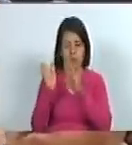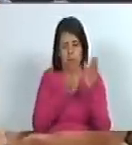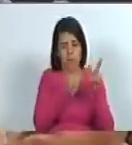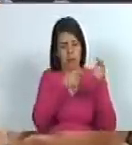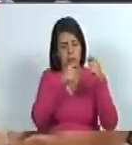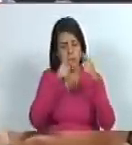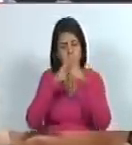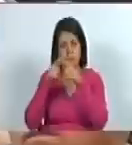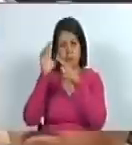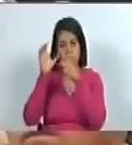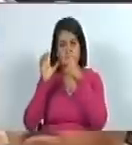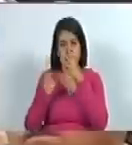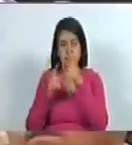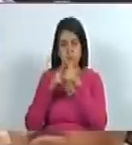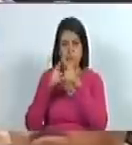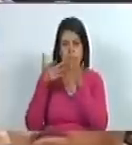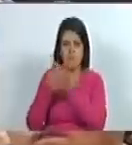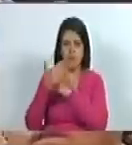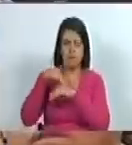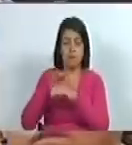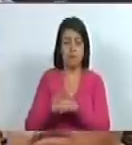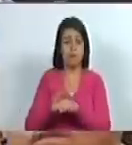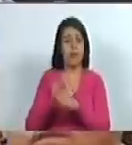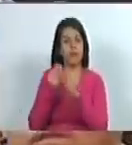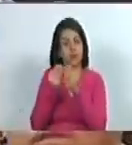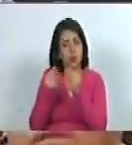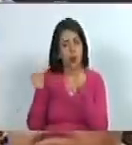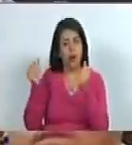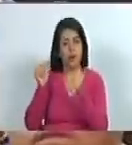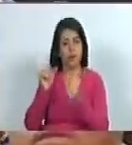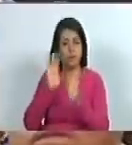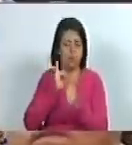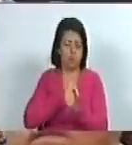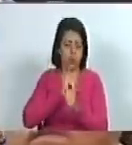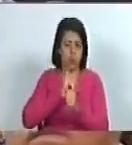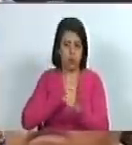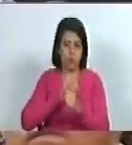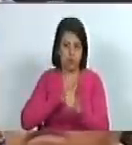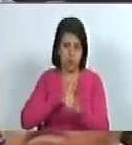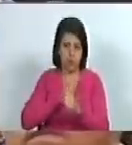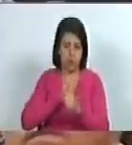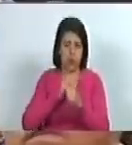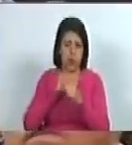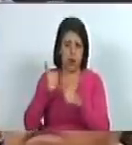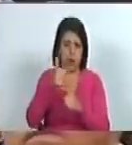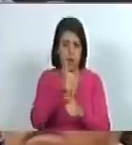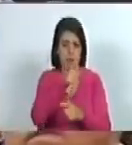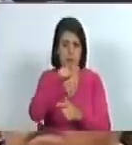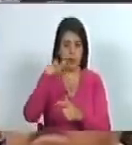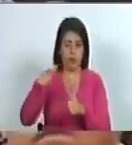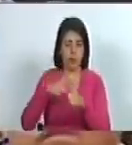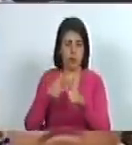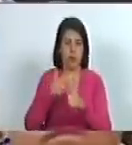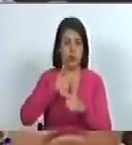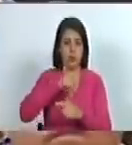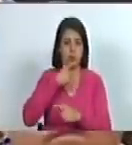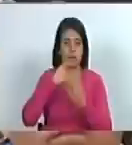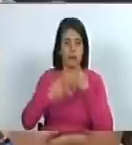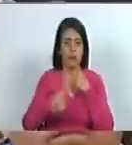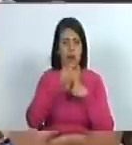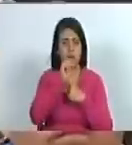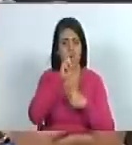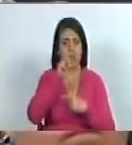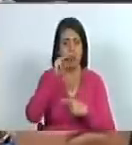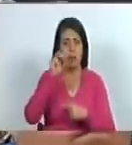la caracterización más sublime que es la creación propia de cada ser humano por eso por nosotros nosotros decimos que Armando